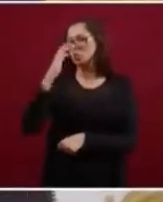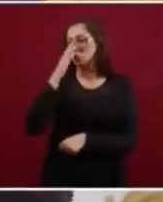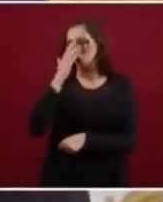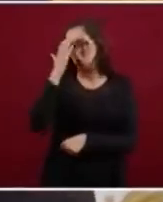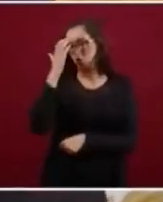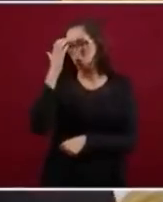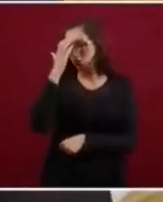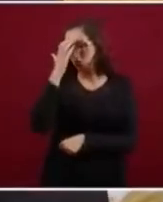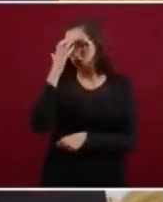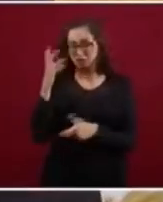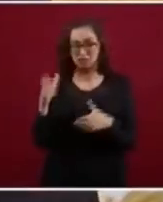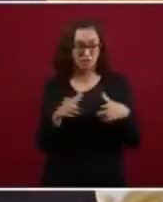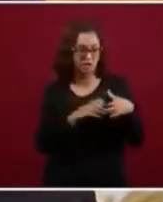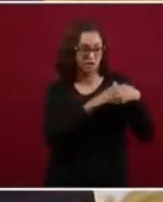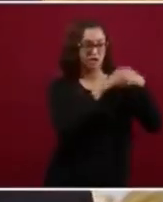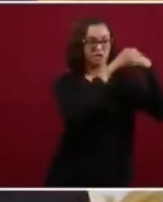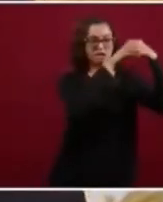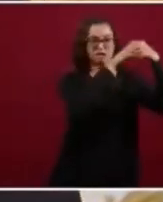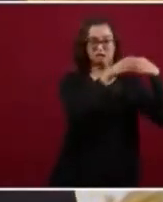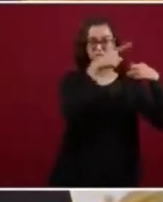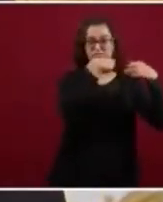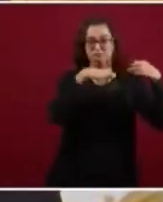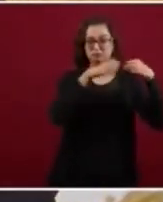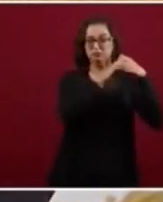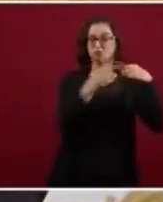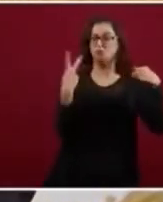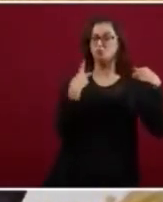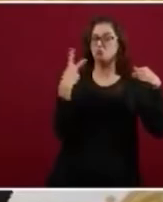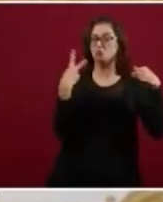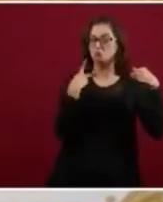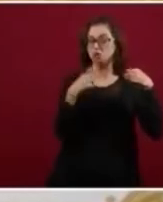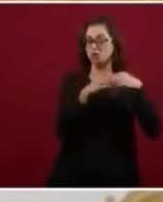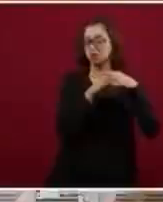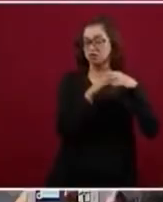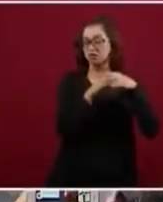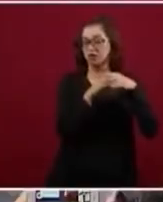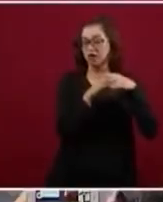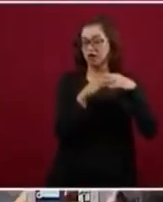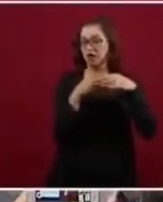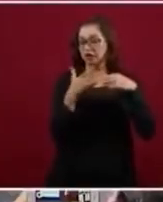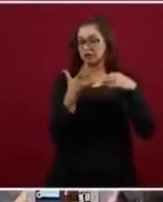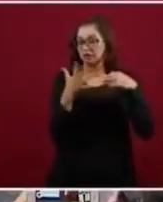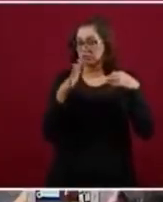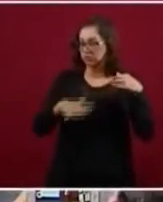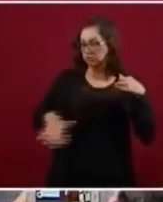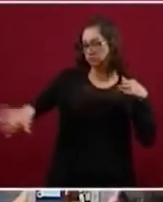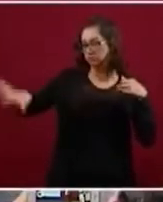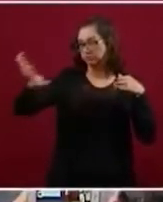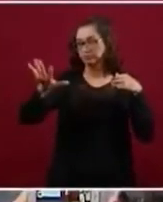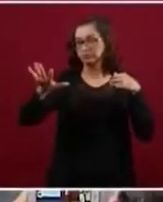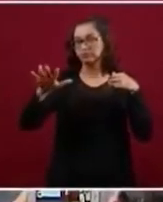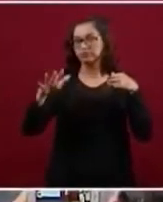llamada clase política o en la sociedad civil